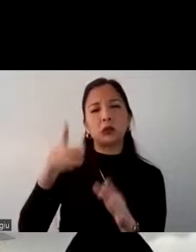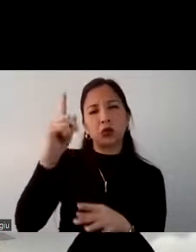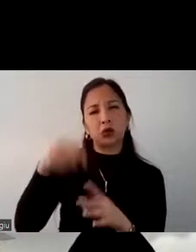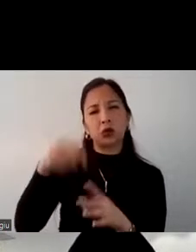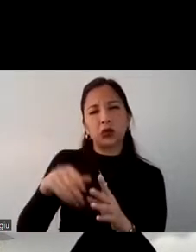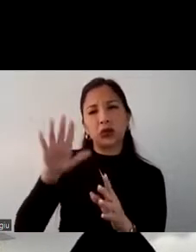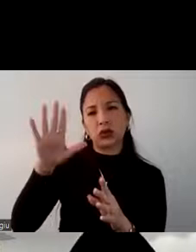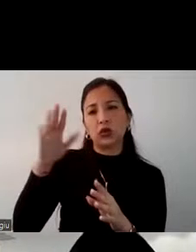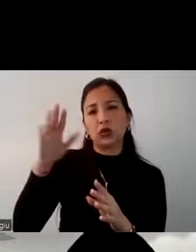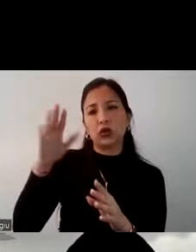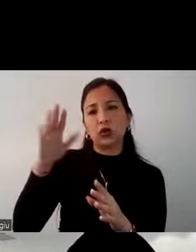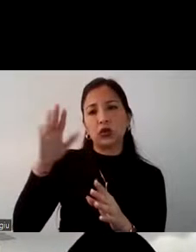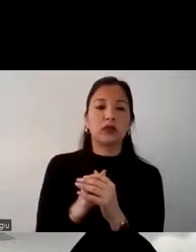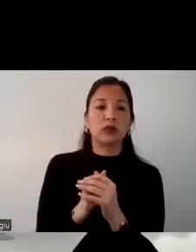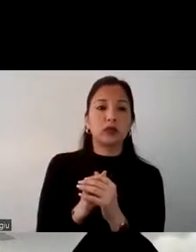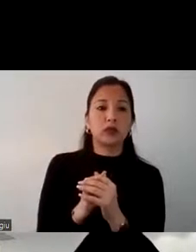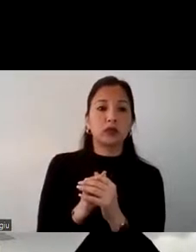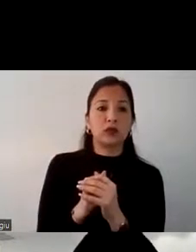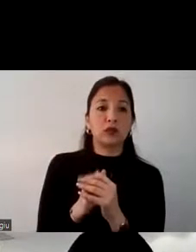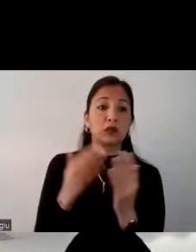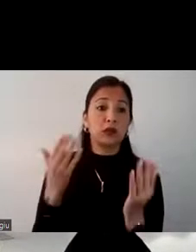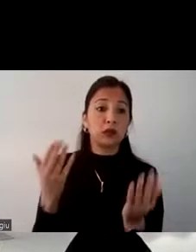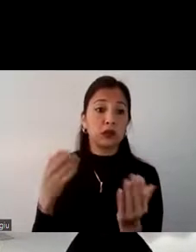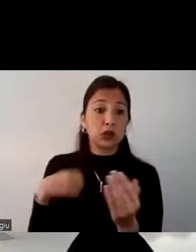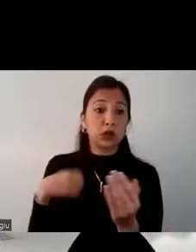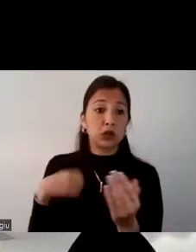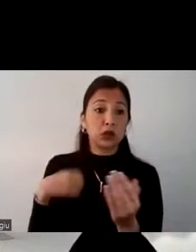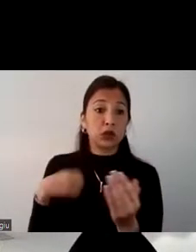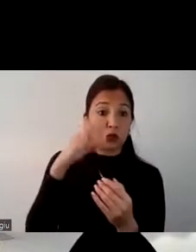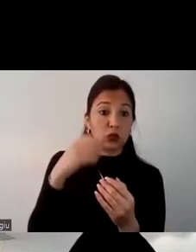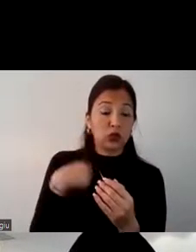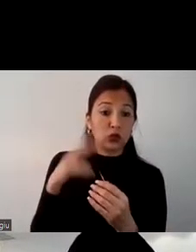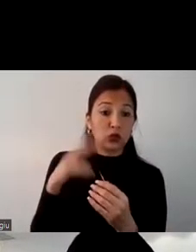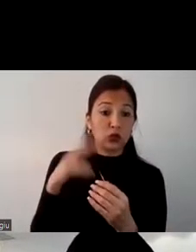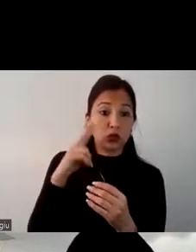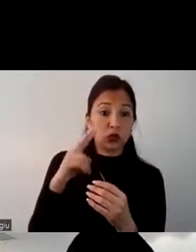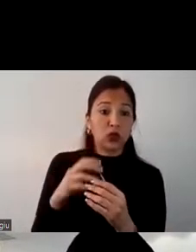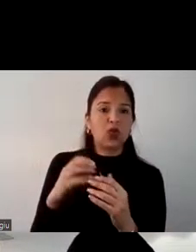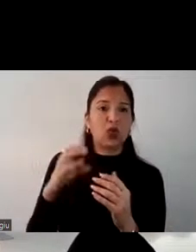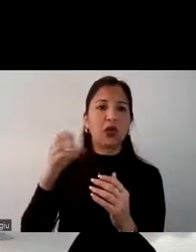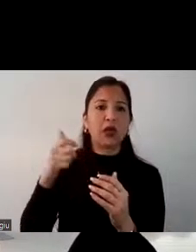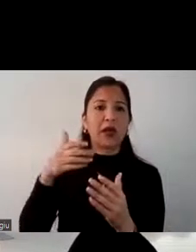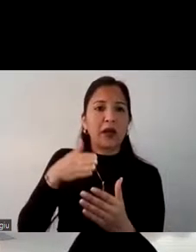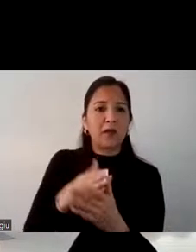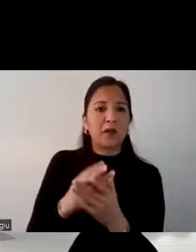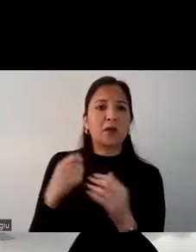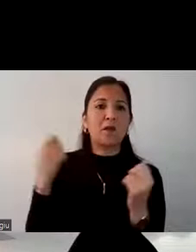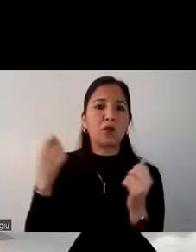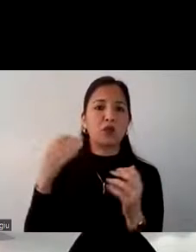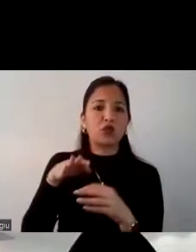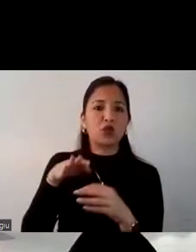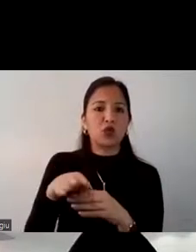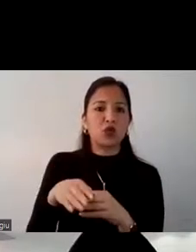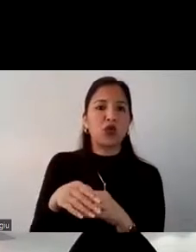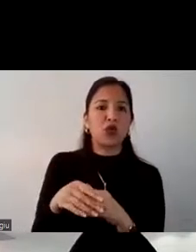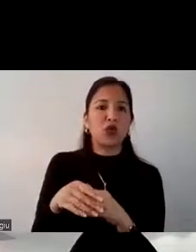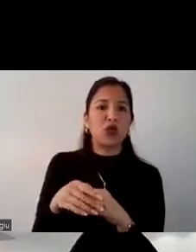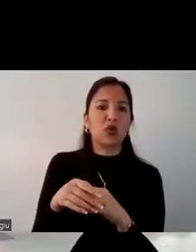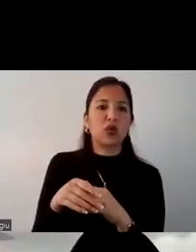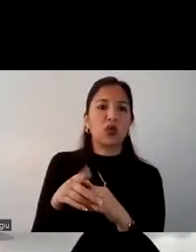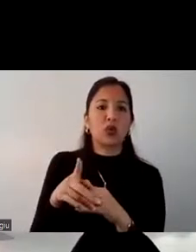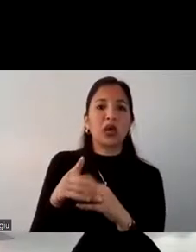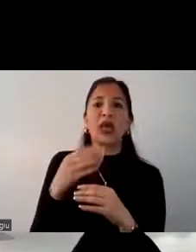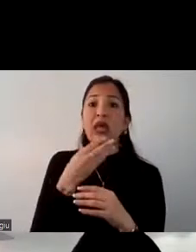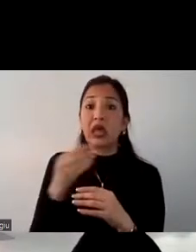noches y las consideraciones claves que debemos tener es crear estrategias para la promoción del destino tanto para quienes